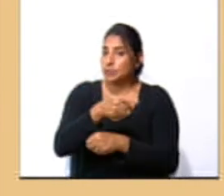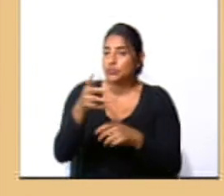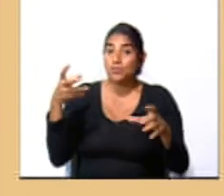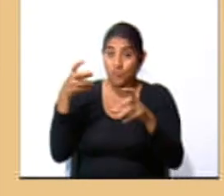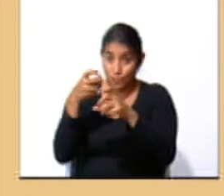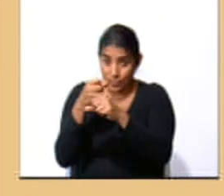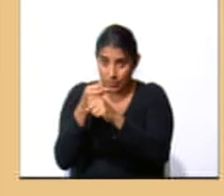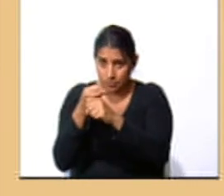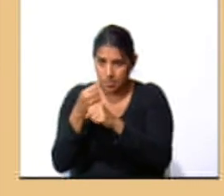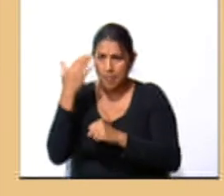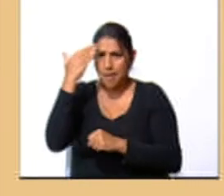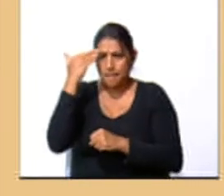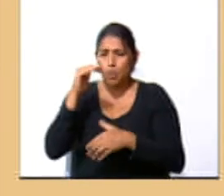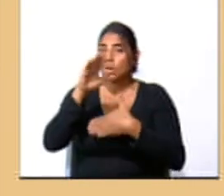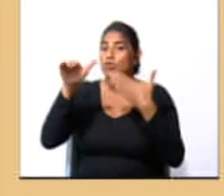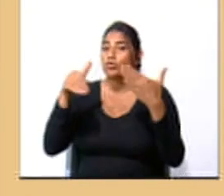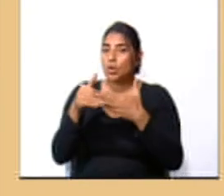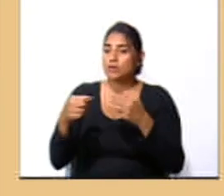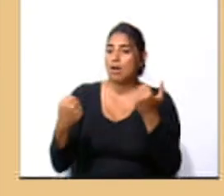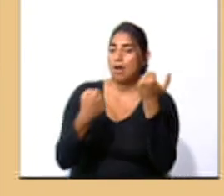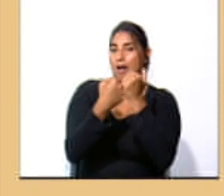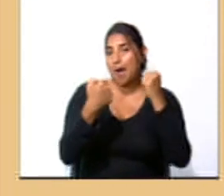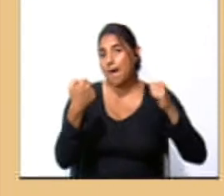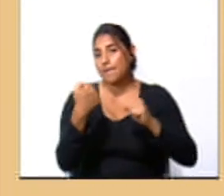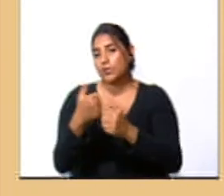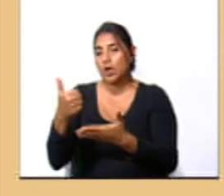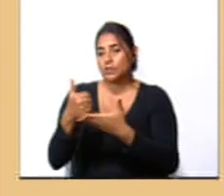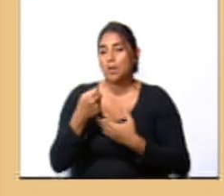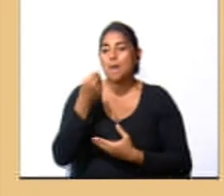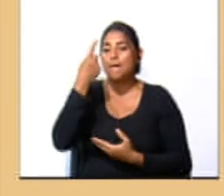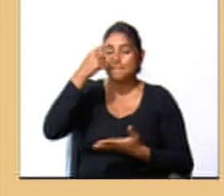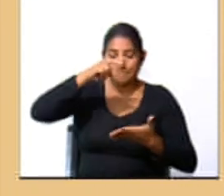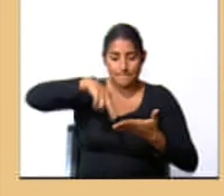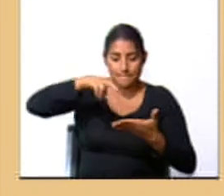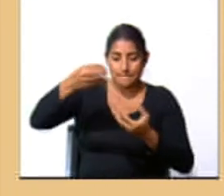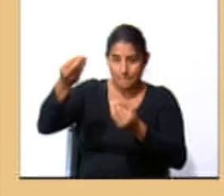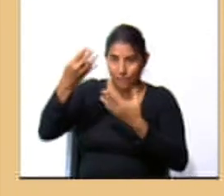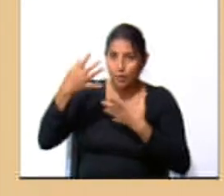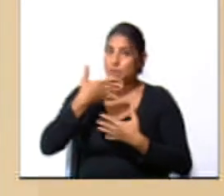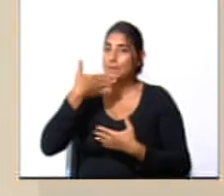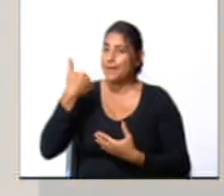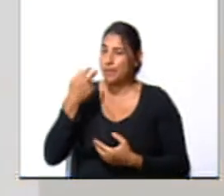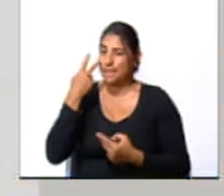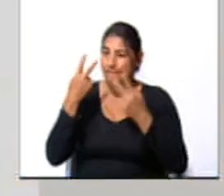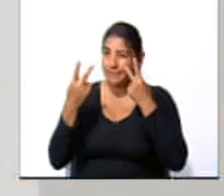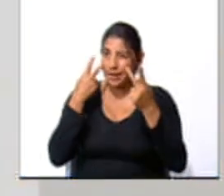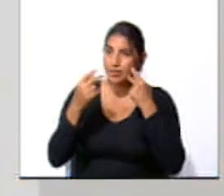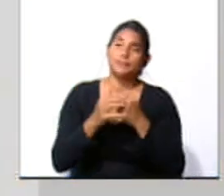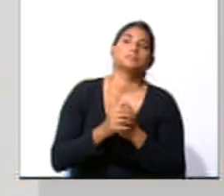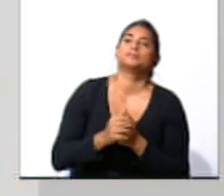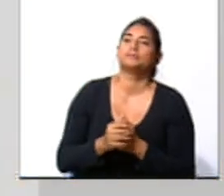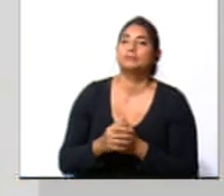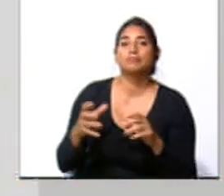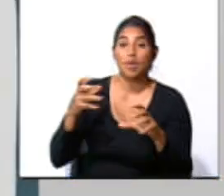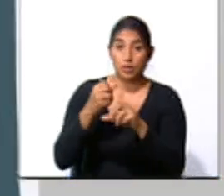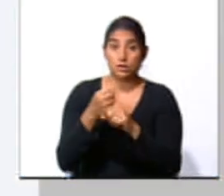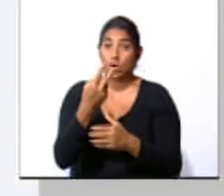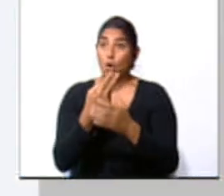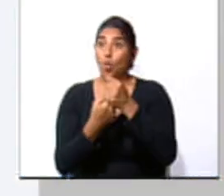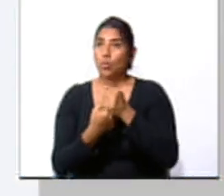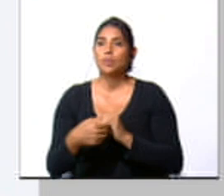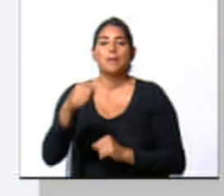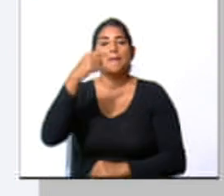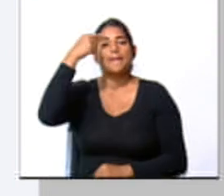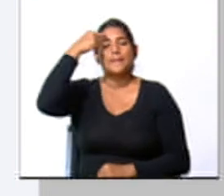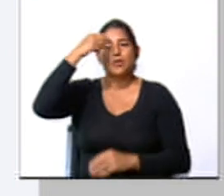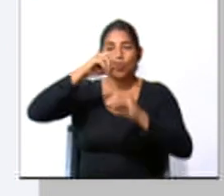resúmenes. Porque todos estos apoyos nos ayudan a comprender la información. Veamos. Hacemos el ejercicio juntos. Imagina que tenemos